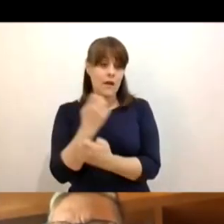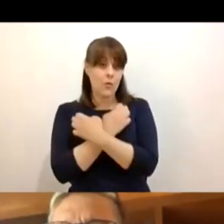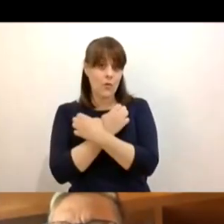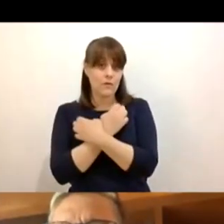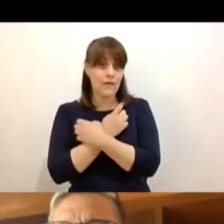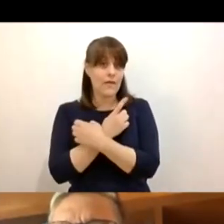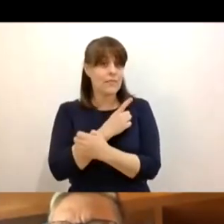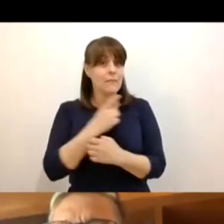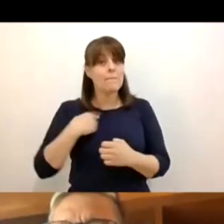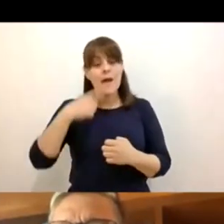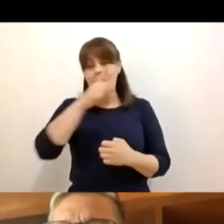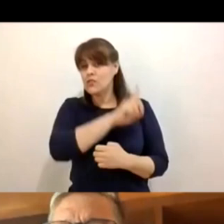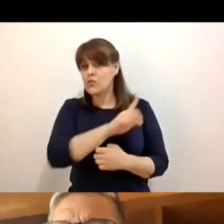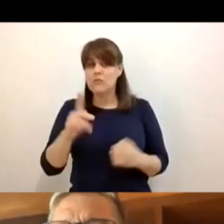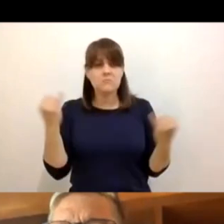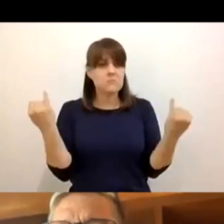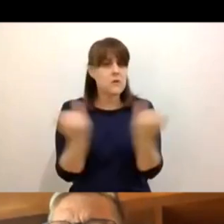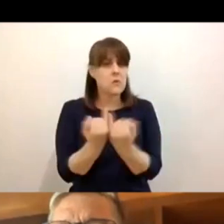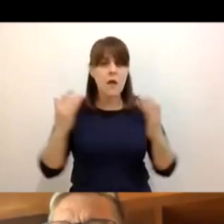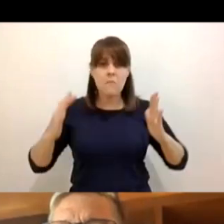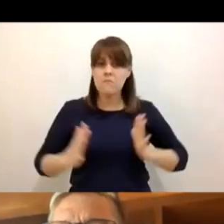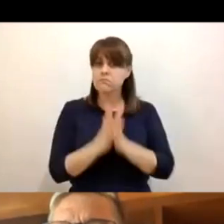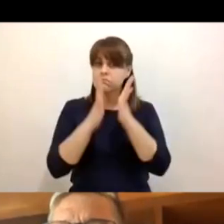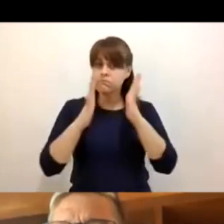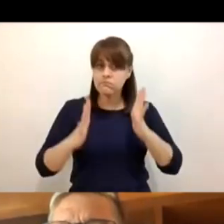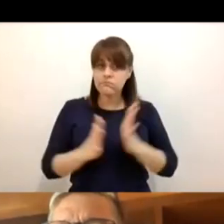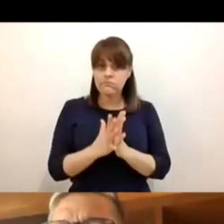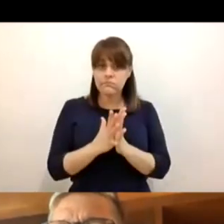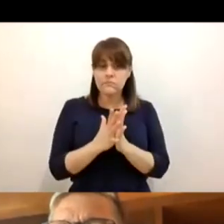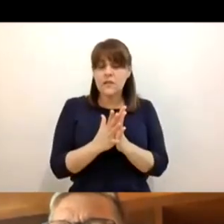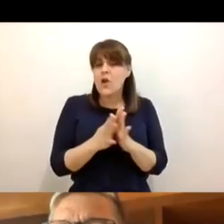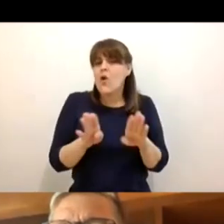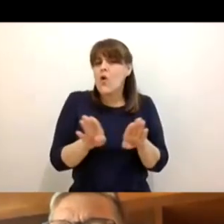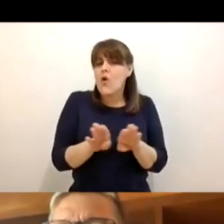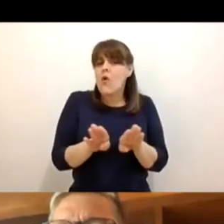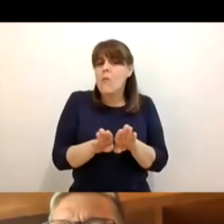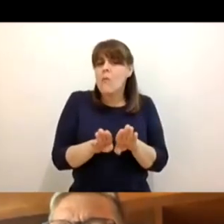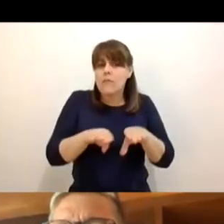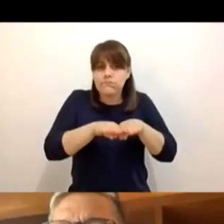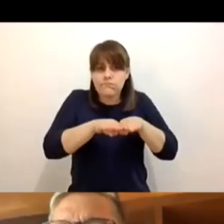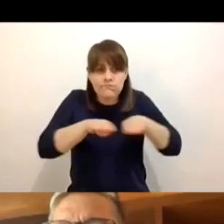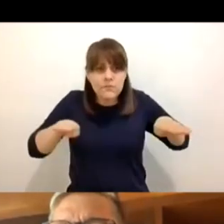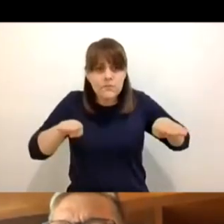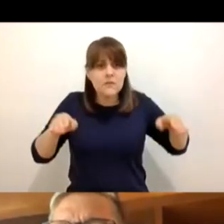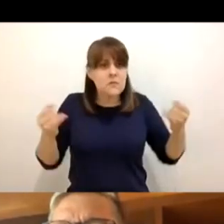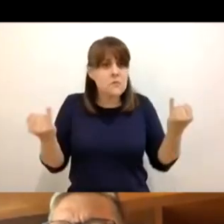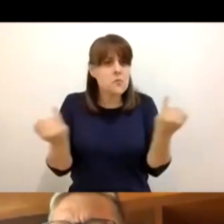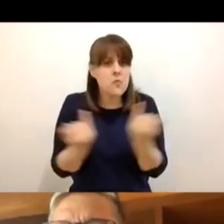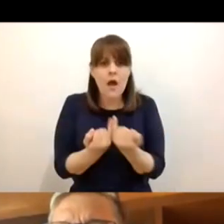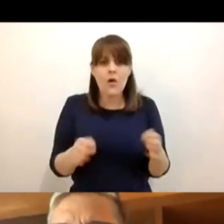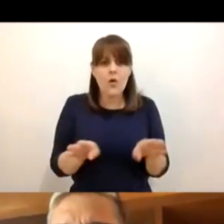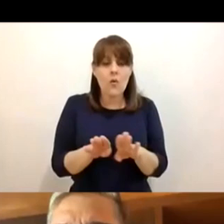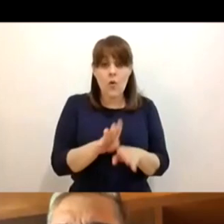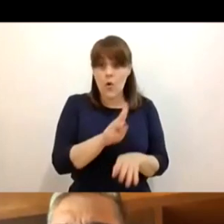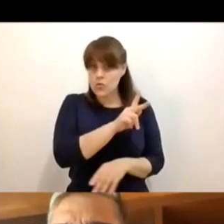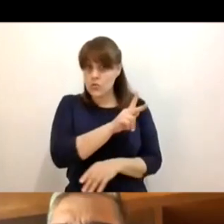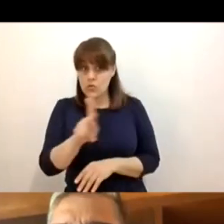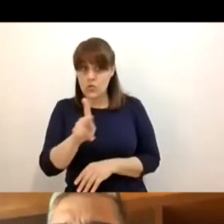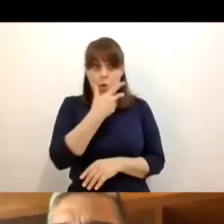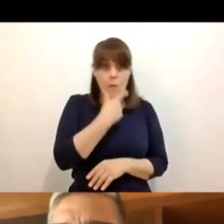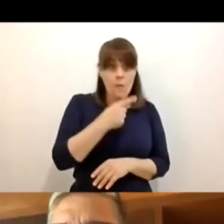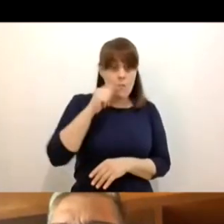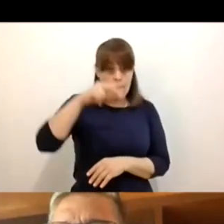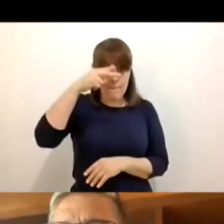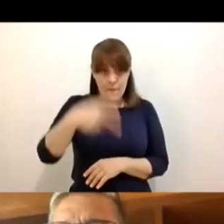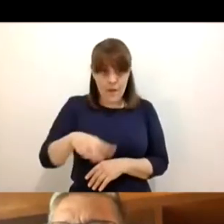participativa y que esta solo será pareja si todos y todas las mexicanas tienen conectividad.